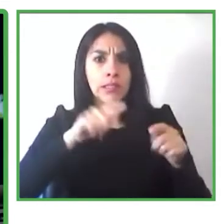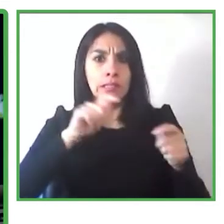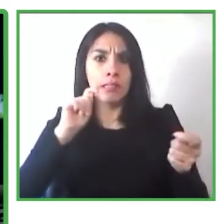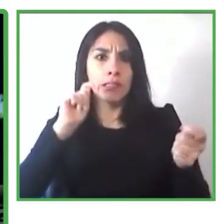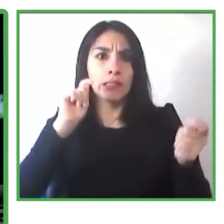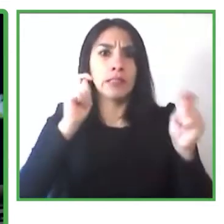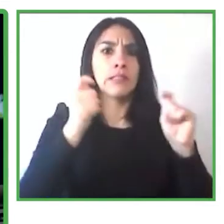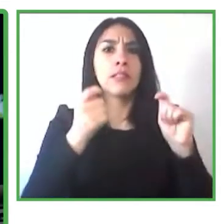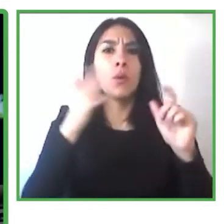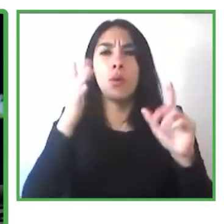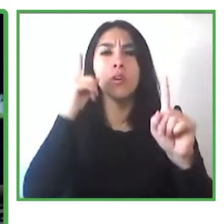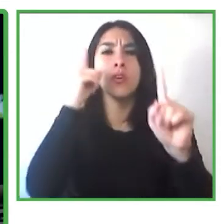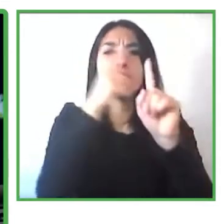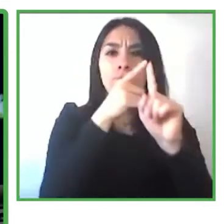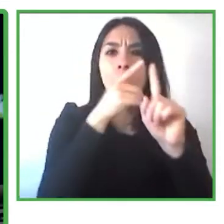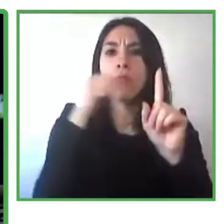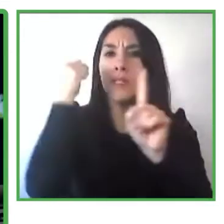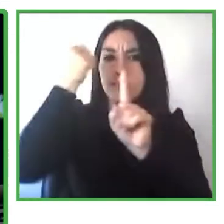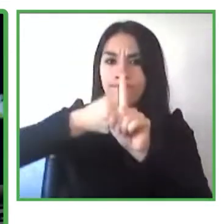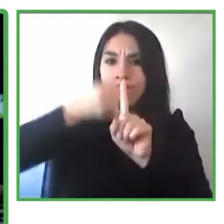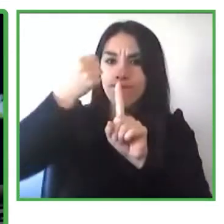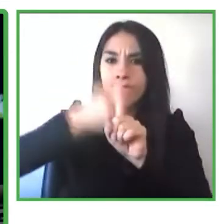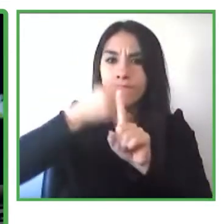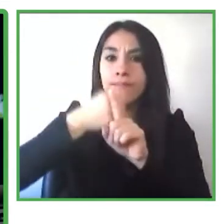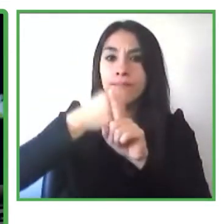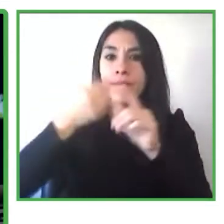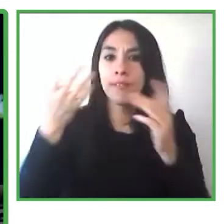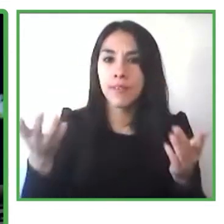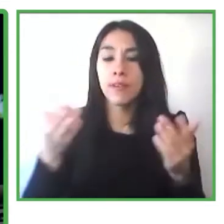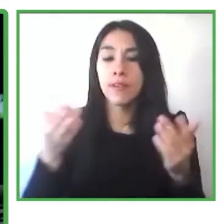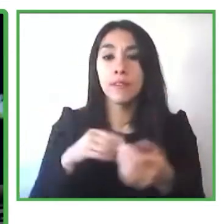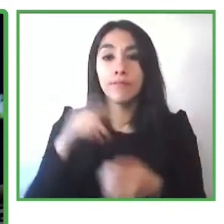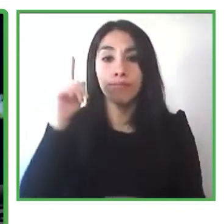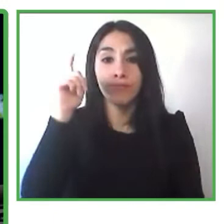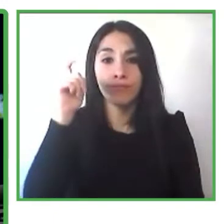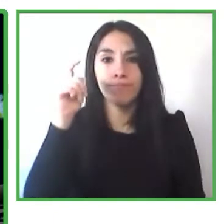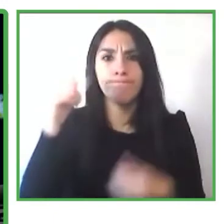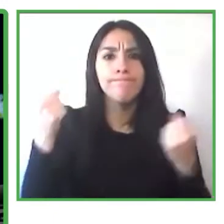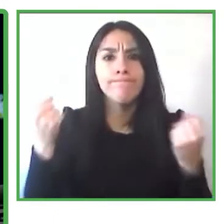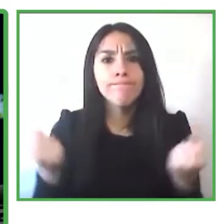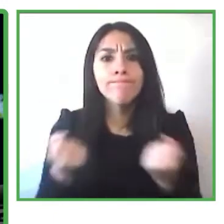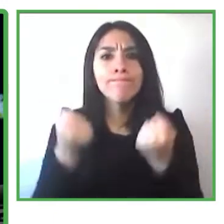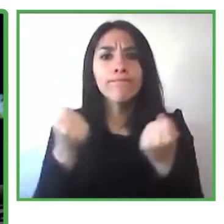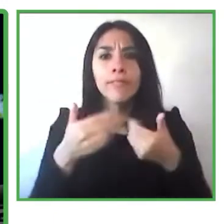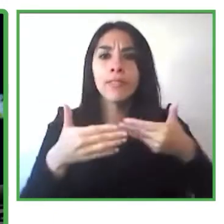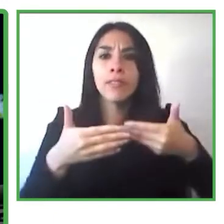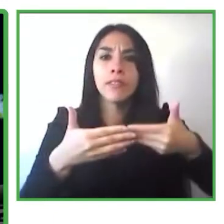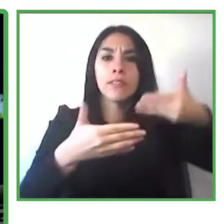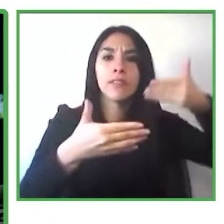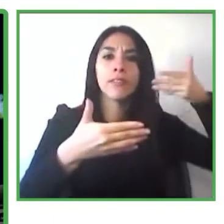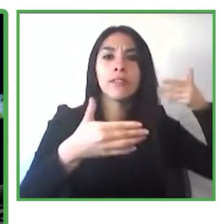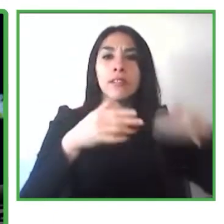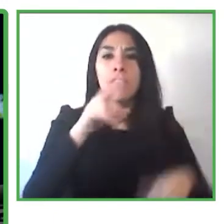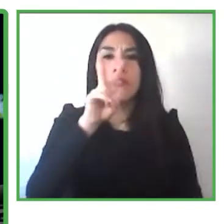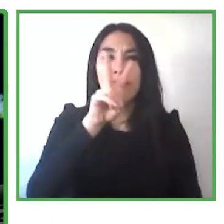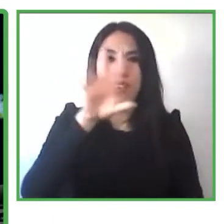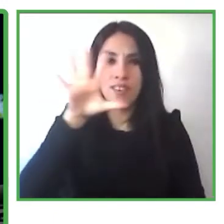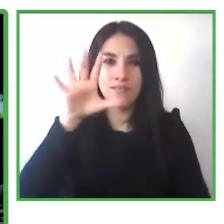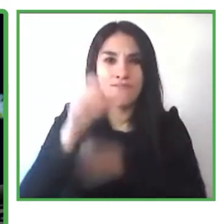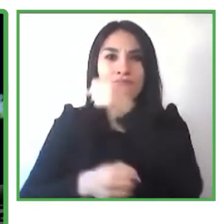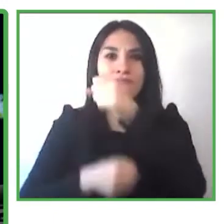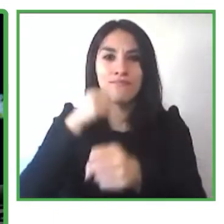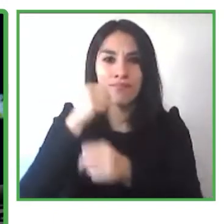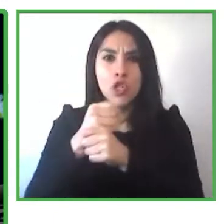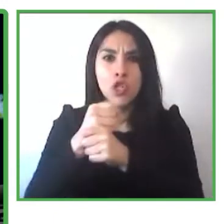este impulso de inspiración me llevaron a que hace 25 años cree la Fundación Saraquí como una respuesta a la situación de jóvenes y